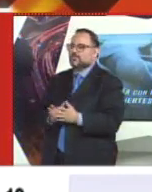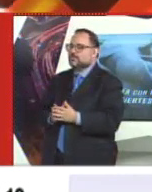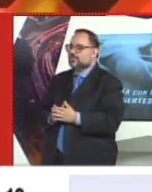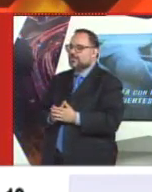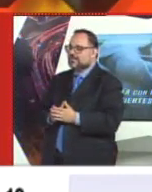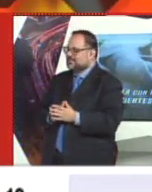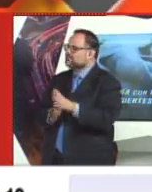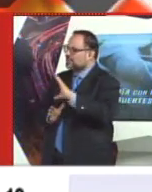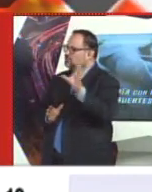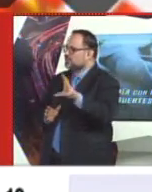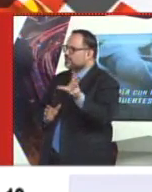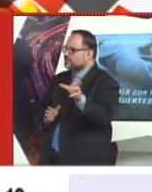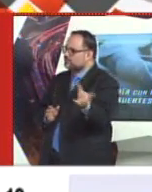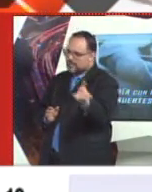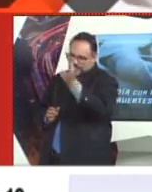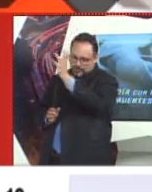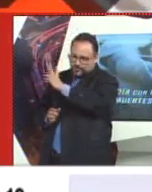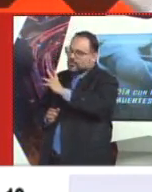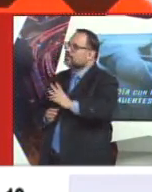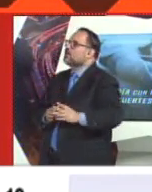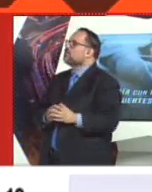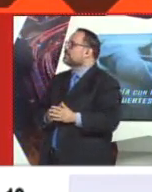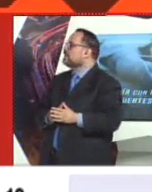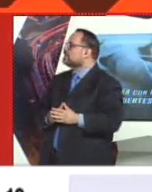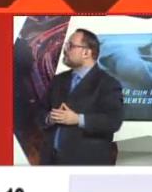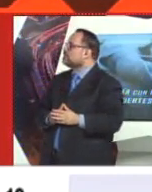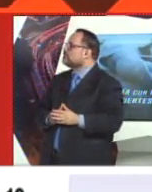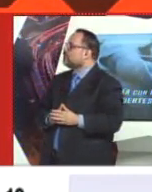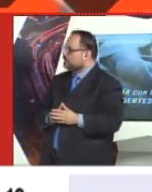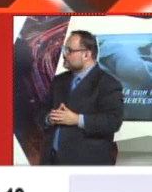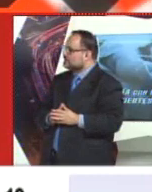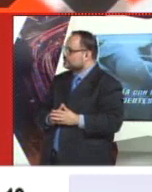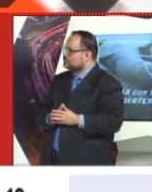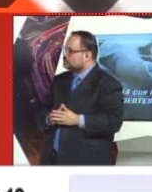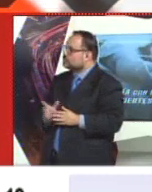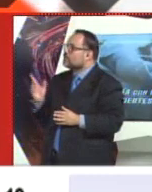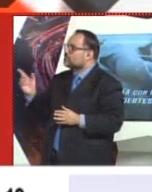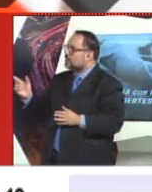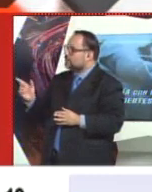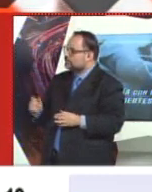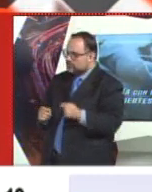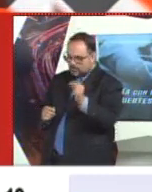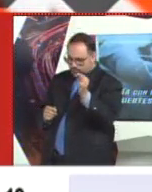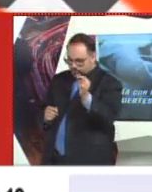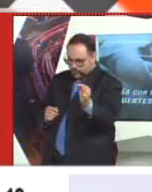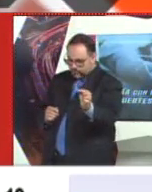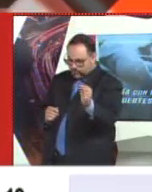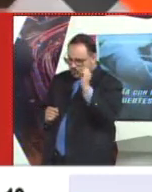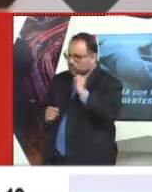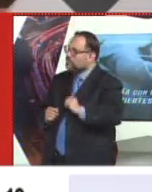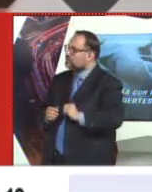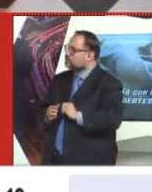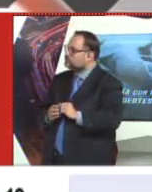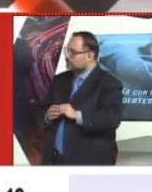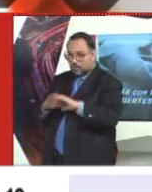situación que es impresionante en comparación de la humanidad que ha vivido antes que nosotros. Pero, un virus que no